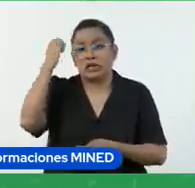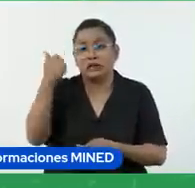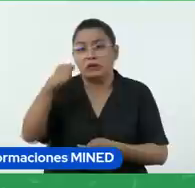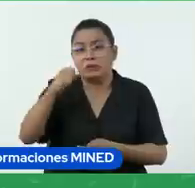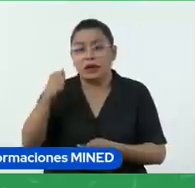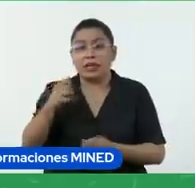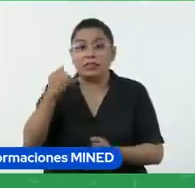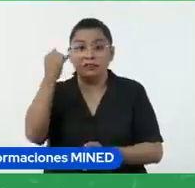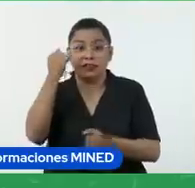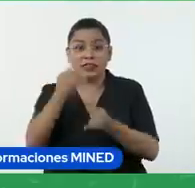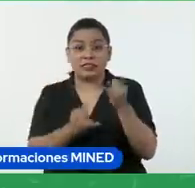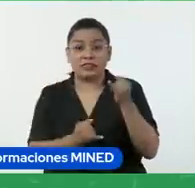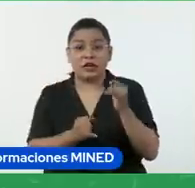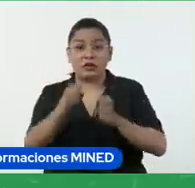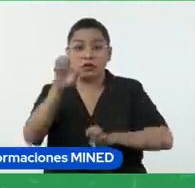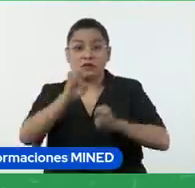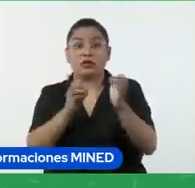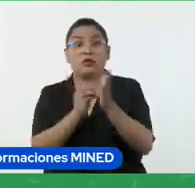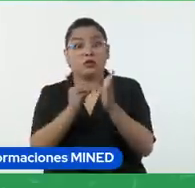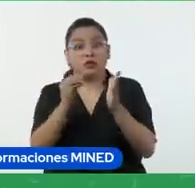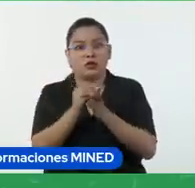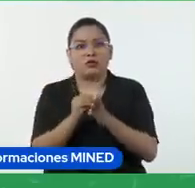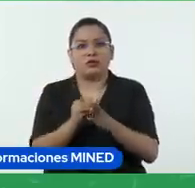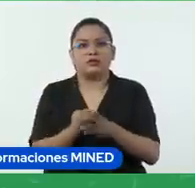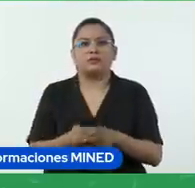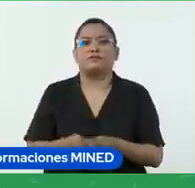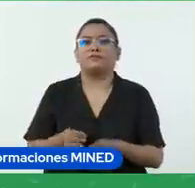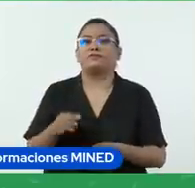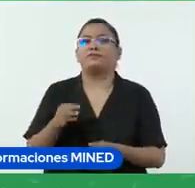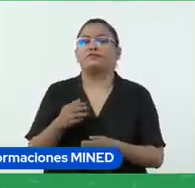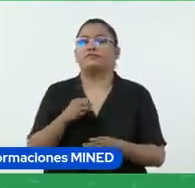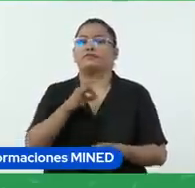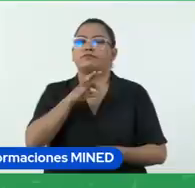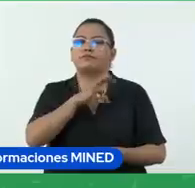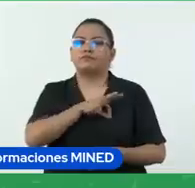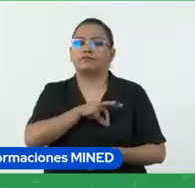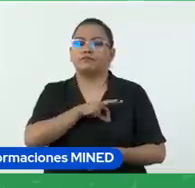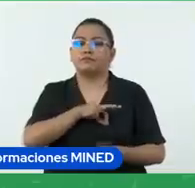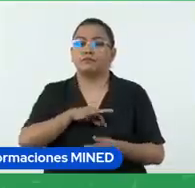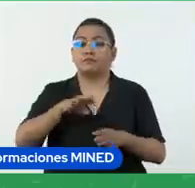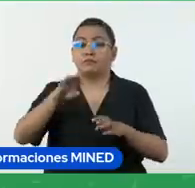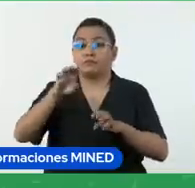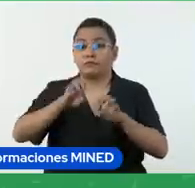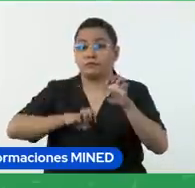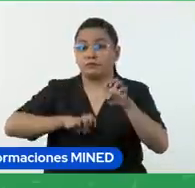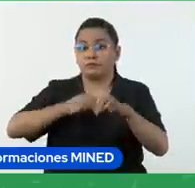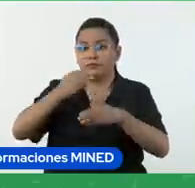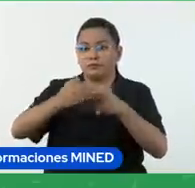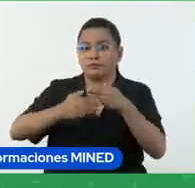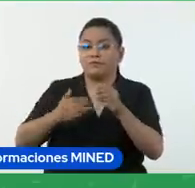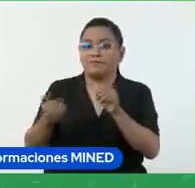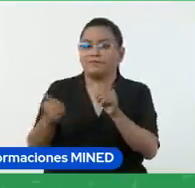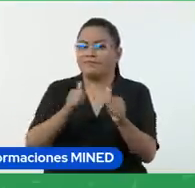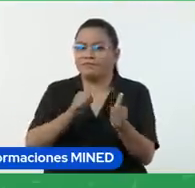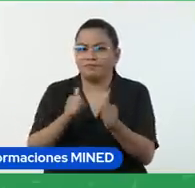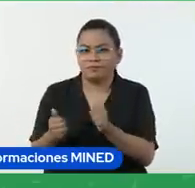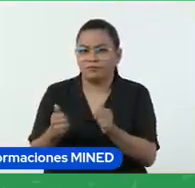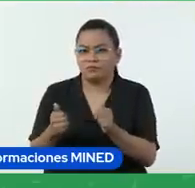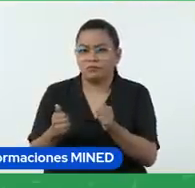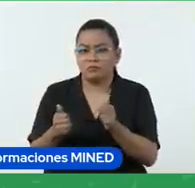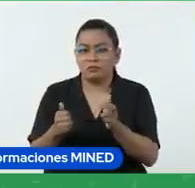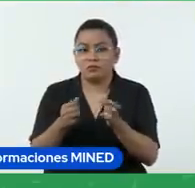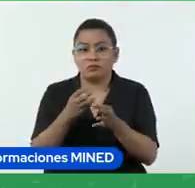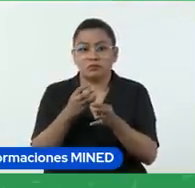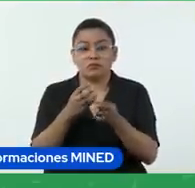Lo bueno de evaluar el proceso es que de acuerdo a los resultados y avances de los estudiantes, se